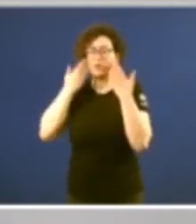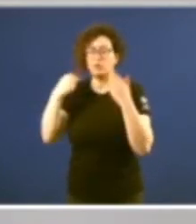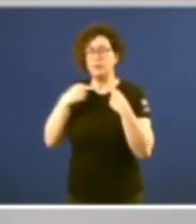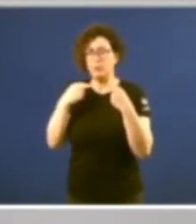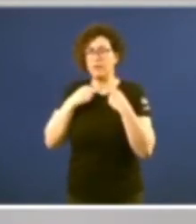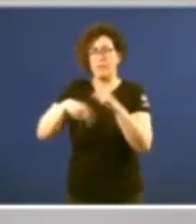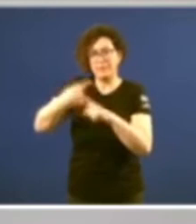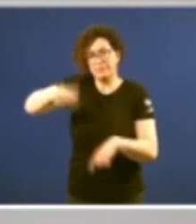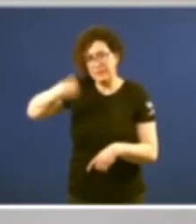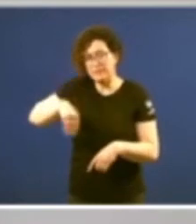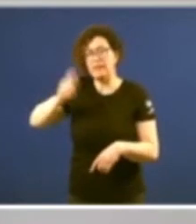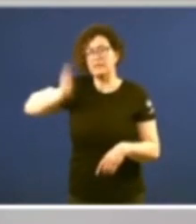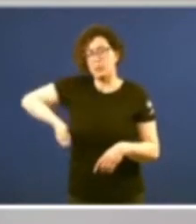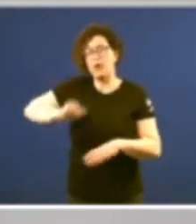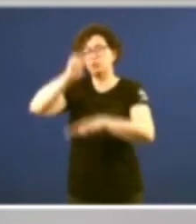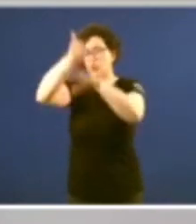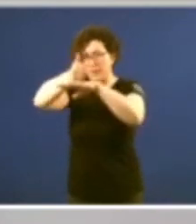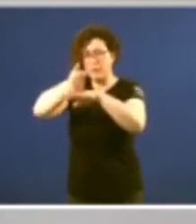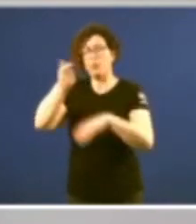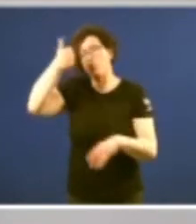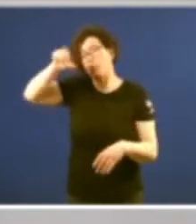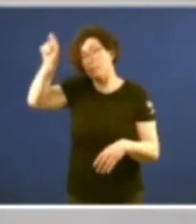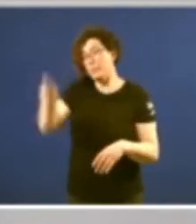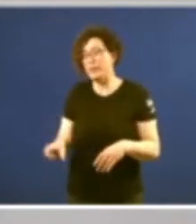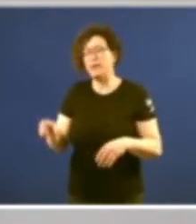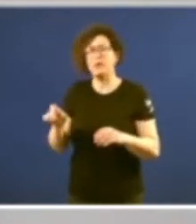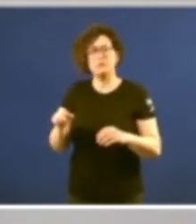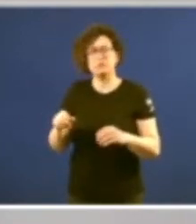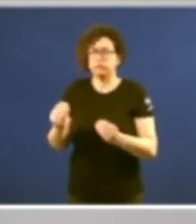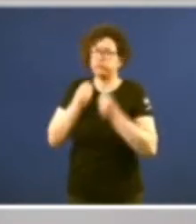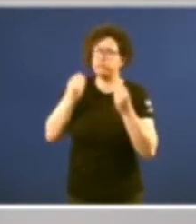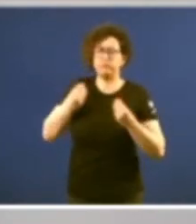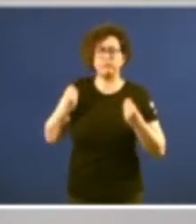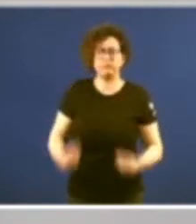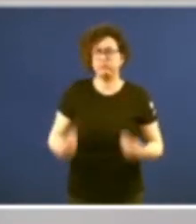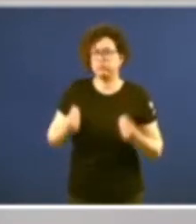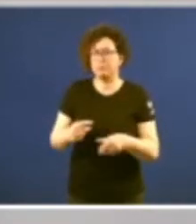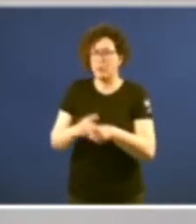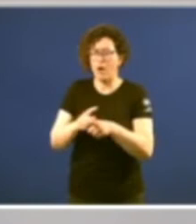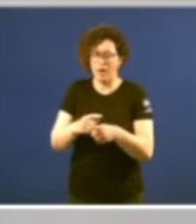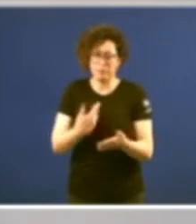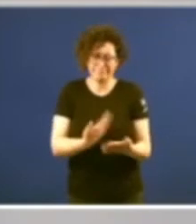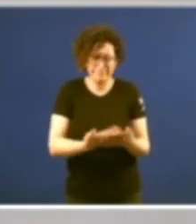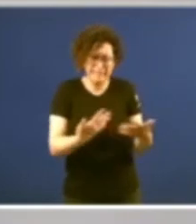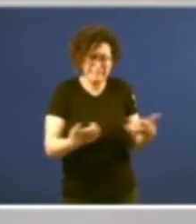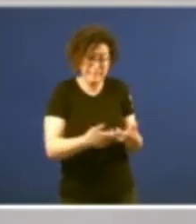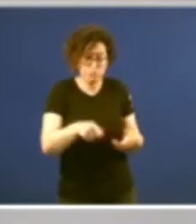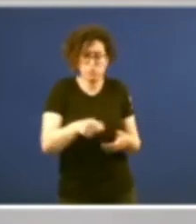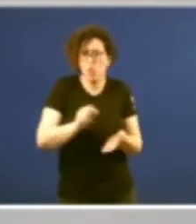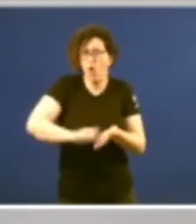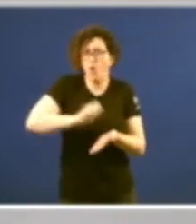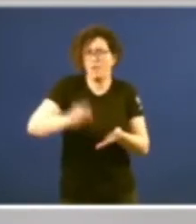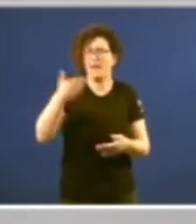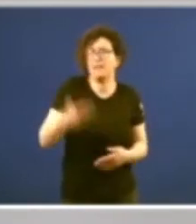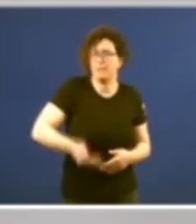presidente do Tribunal Supremo, hombre de unha preparación que deixou escrito precisamente esa obra importante